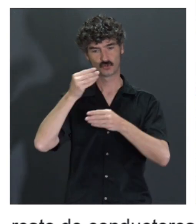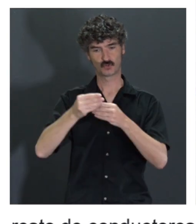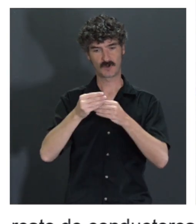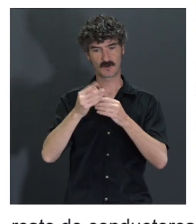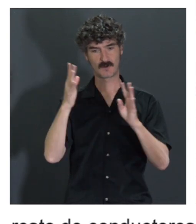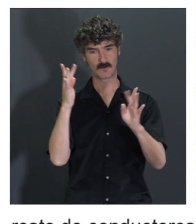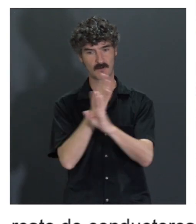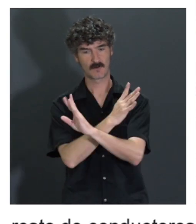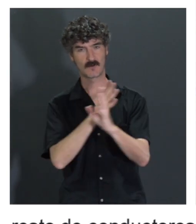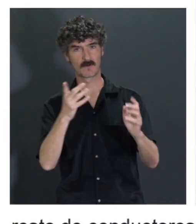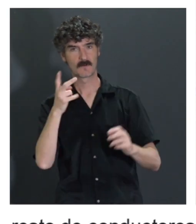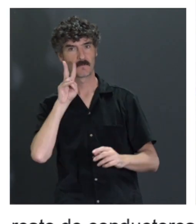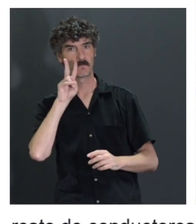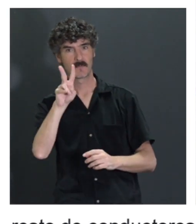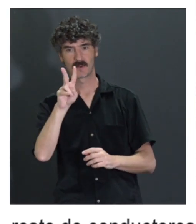también de decir jolín,